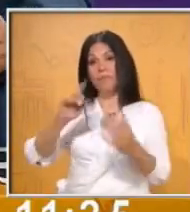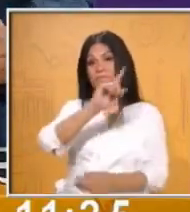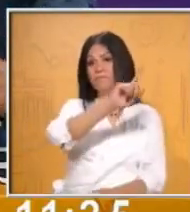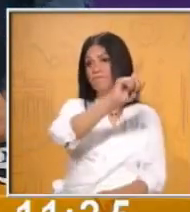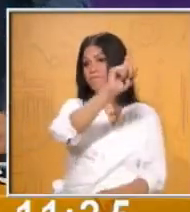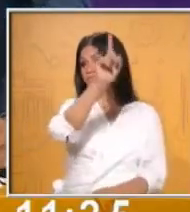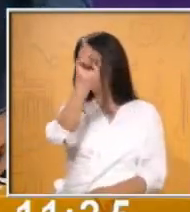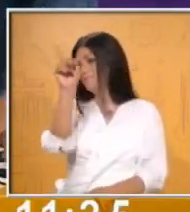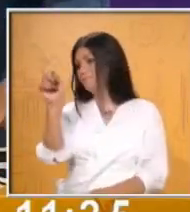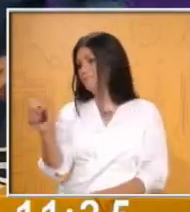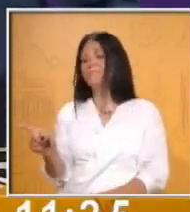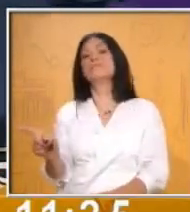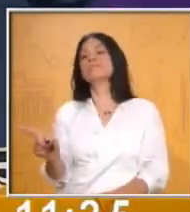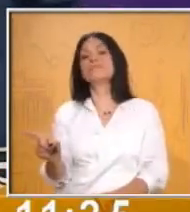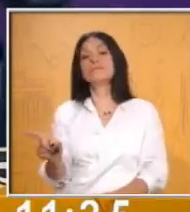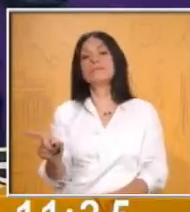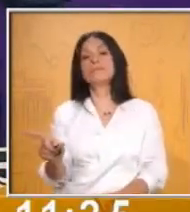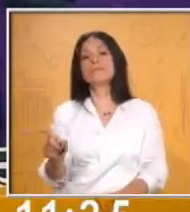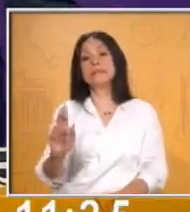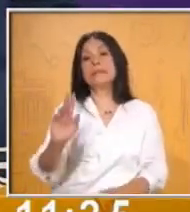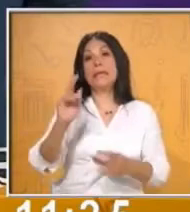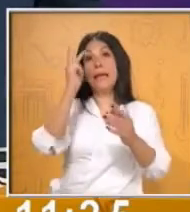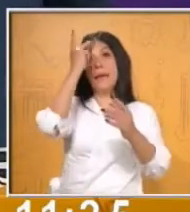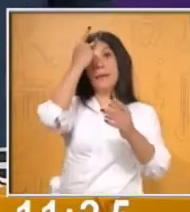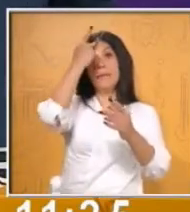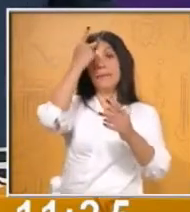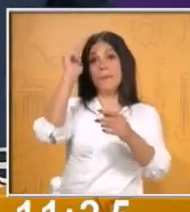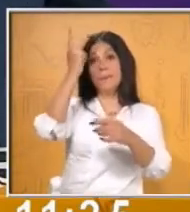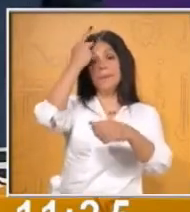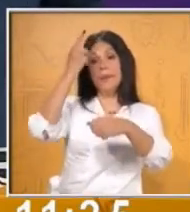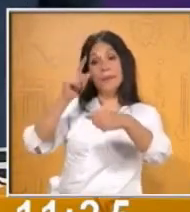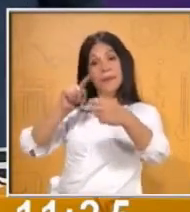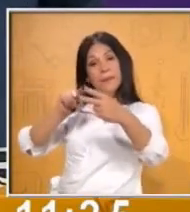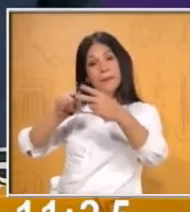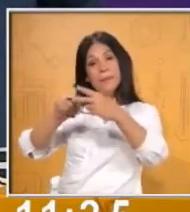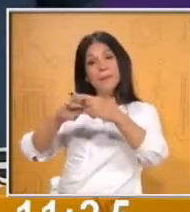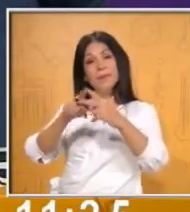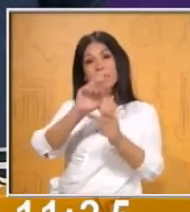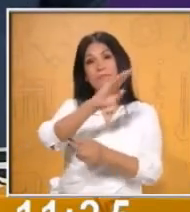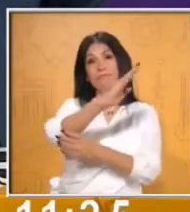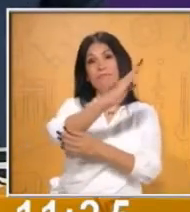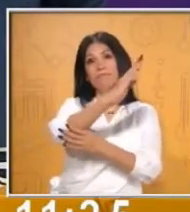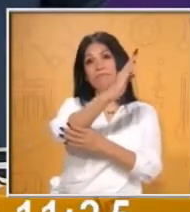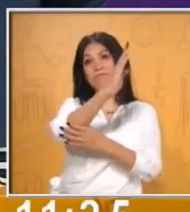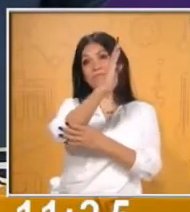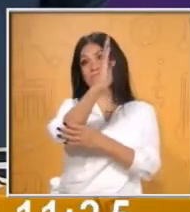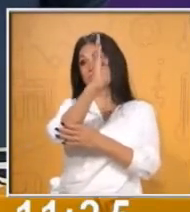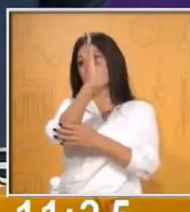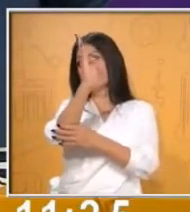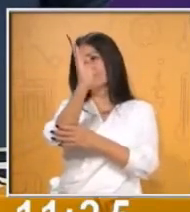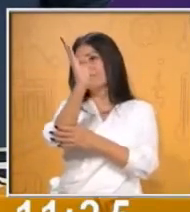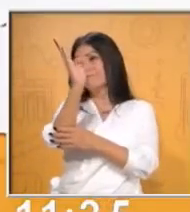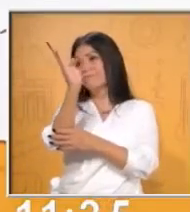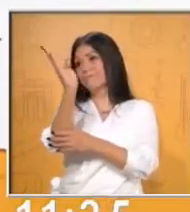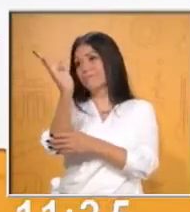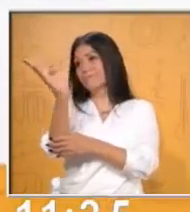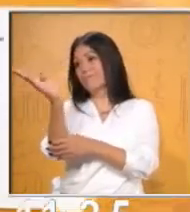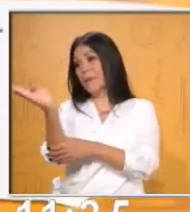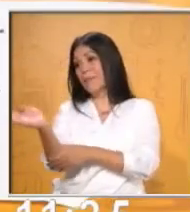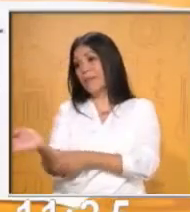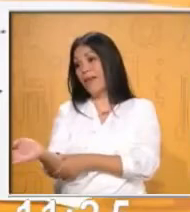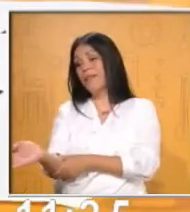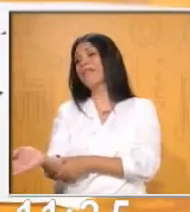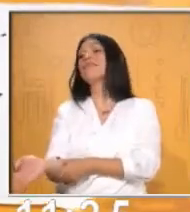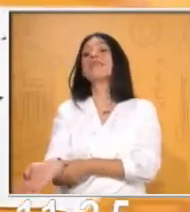Si estoy en San Luis Potosí y voy a avanzar la mitad de la figura,